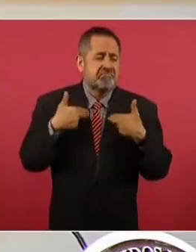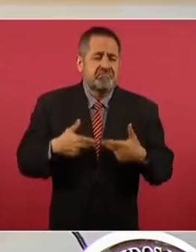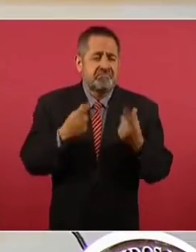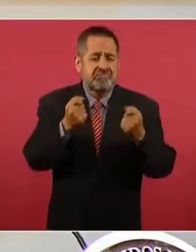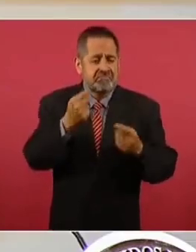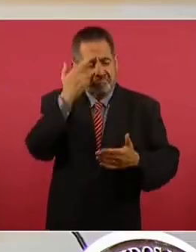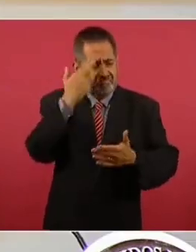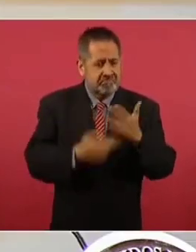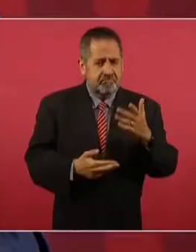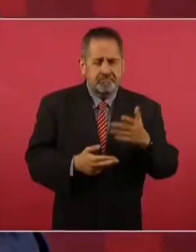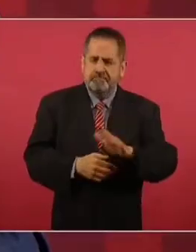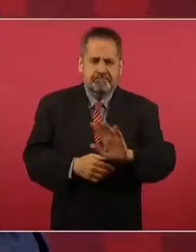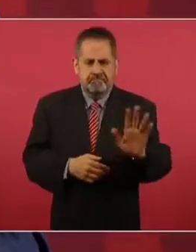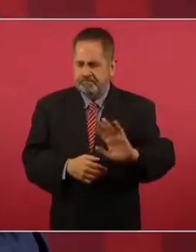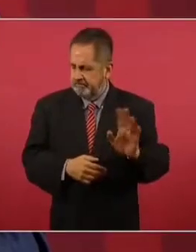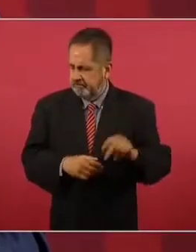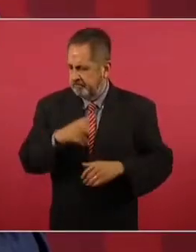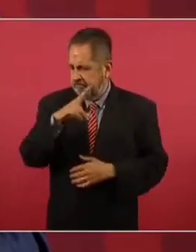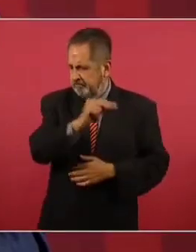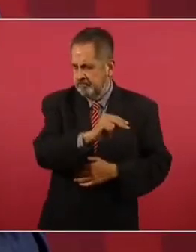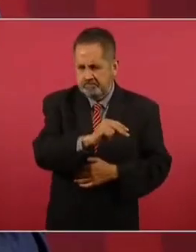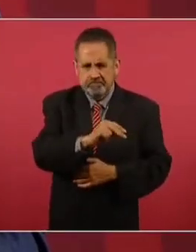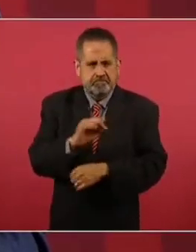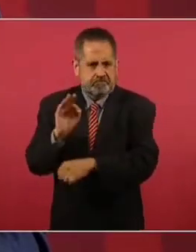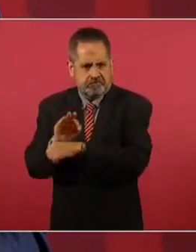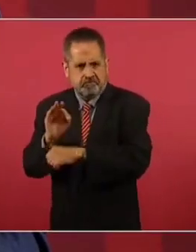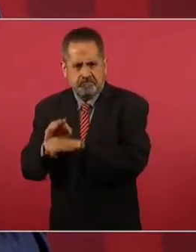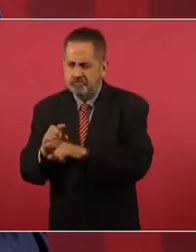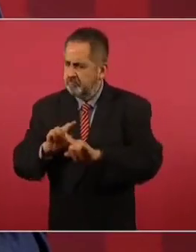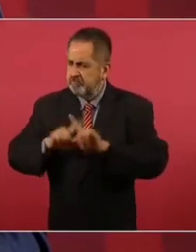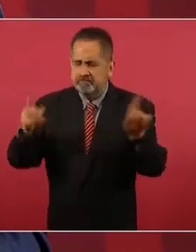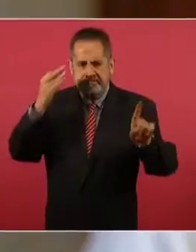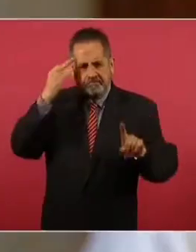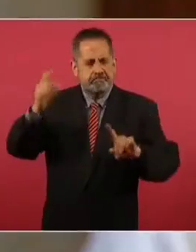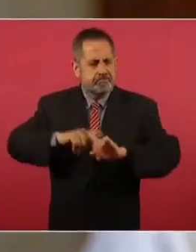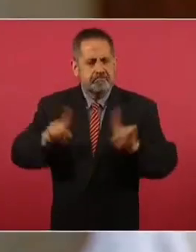excelencia de los derechos a humanos. Es otro tiempo.